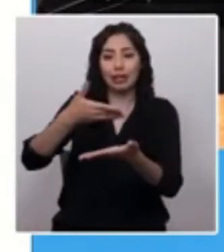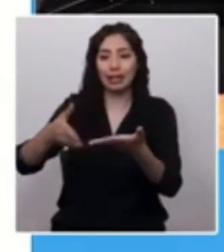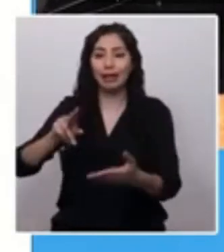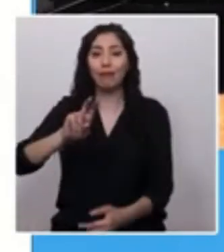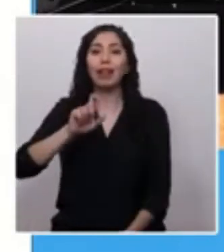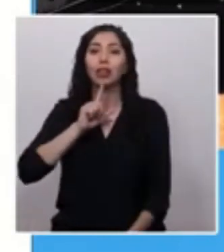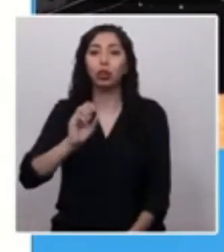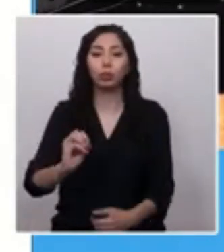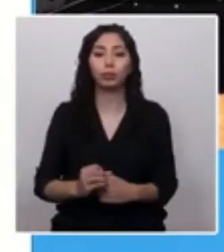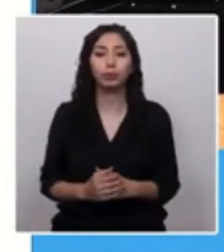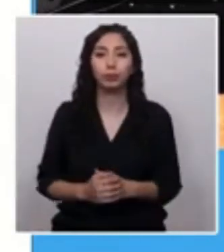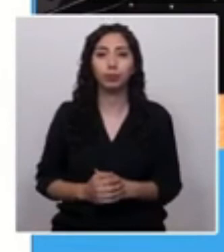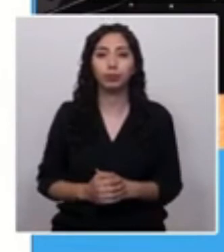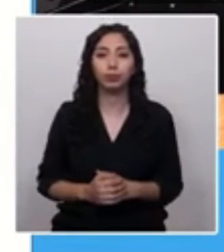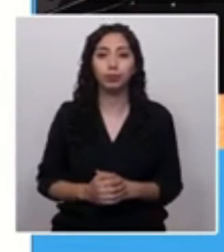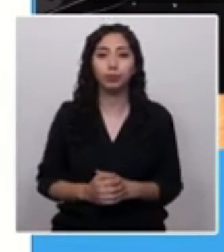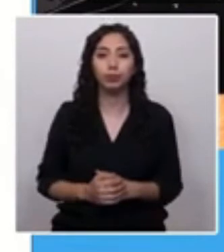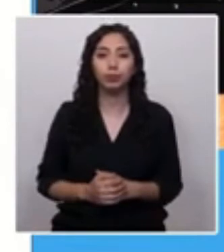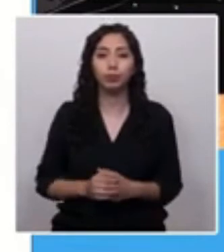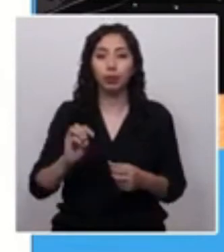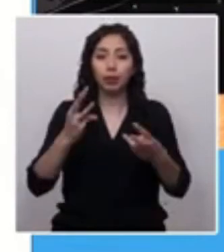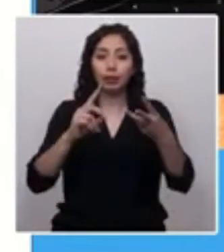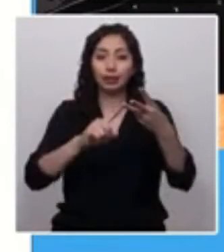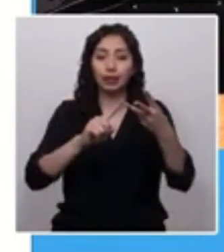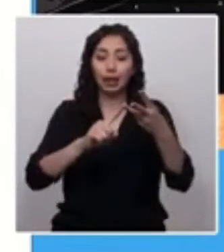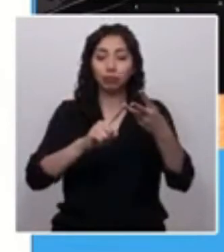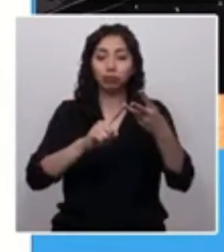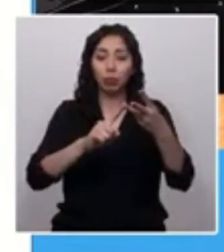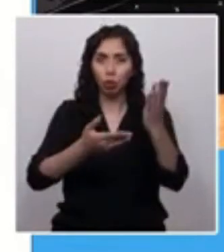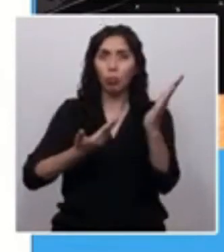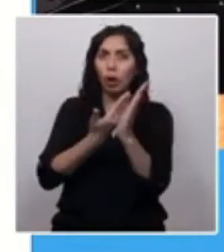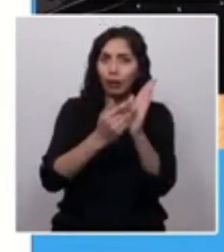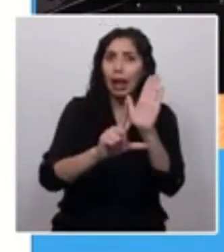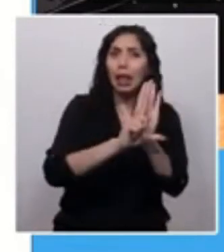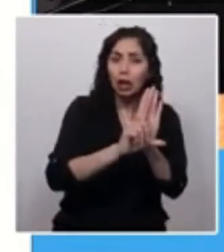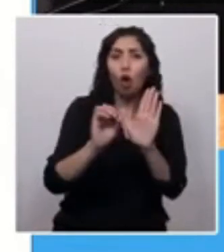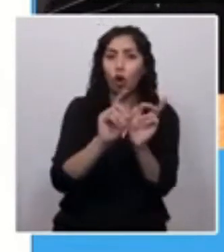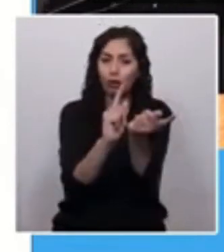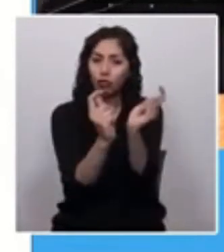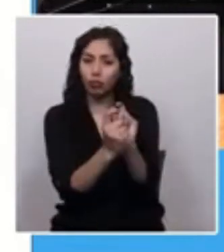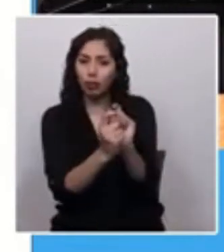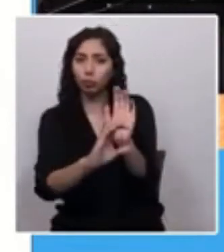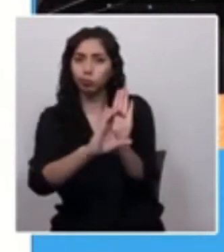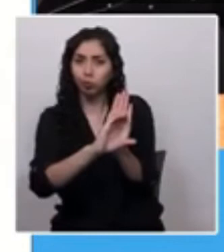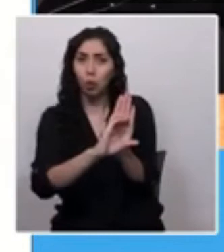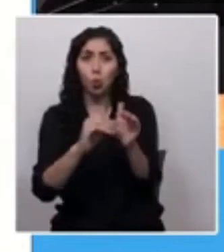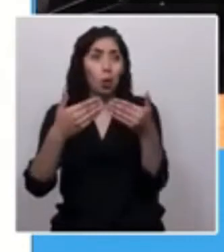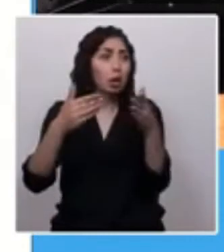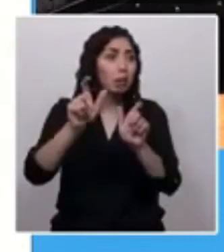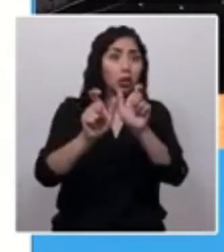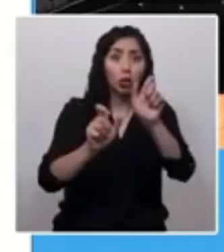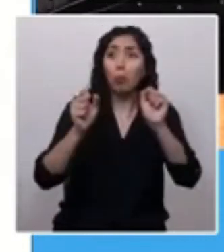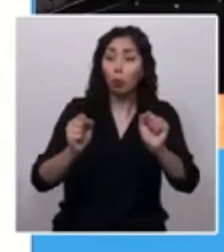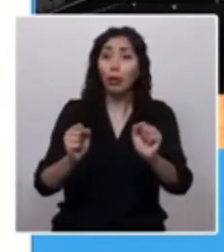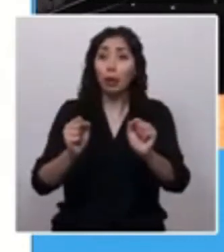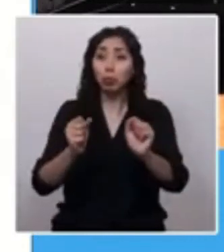La iniciativa de ley o reforma constitucional. Para ello, cualquier ciudadano podrá dar una iniciativa de ley o de